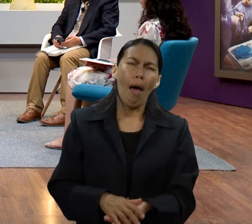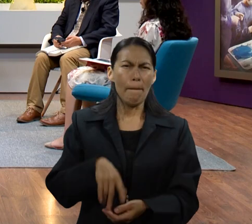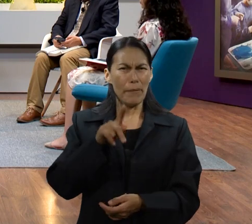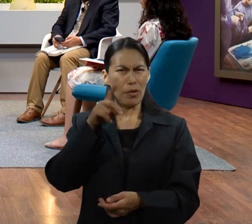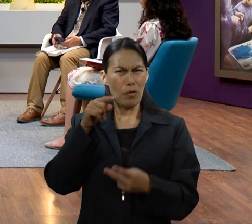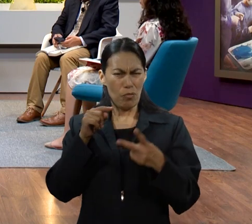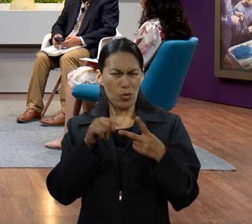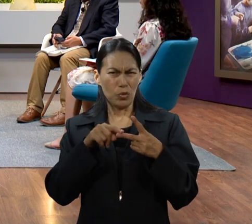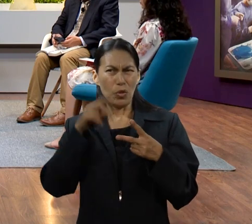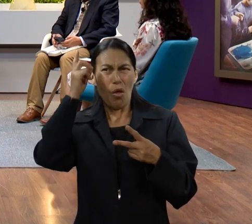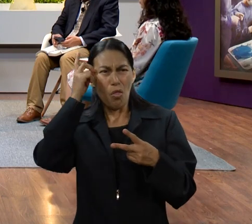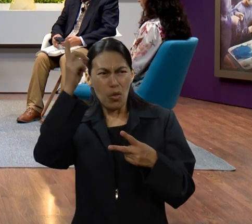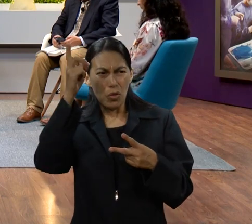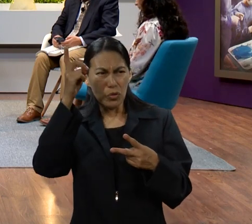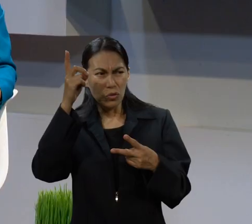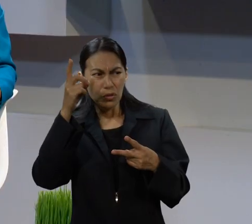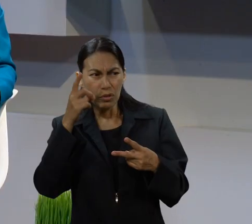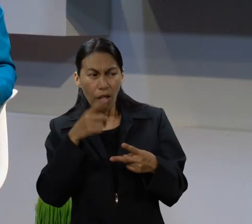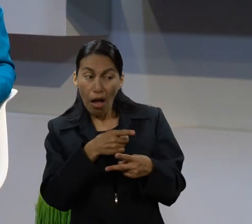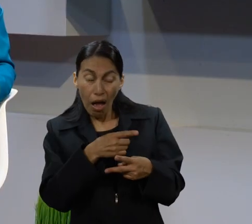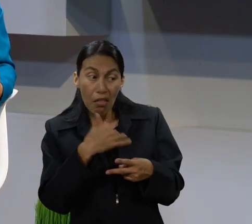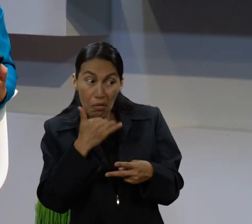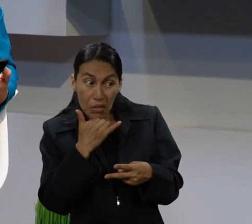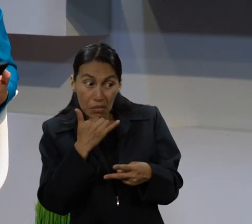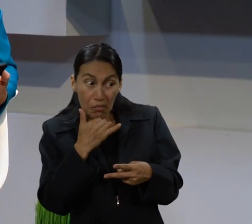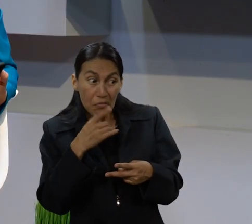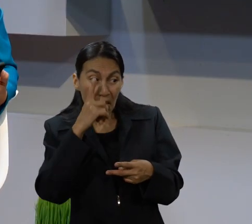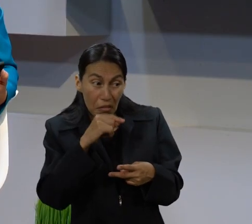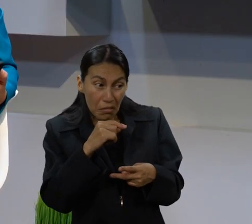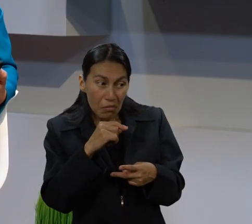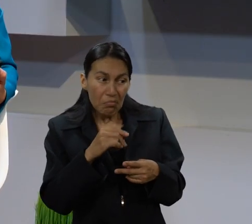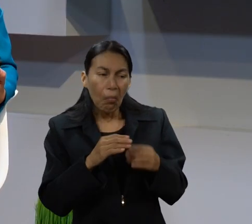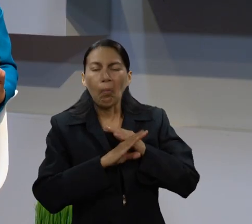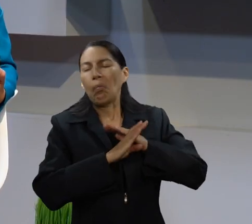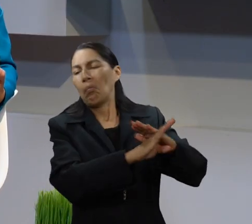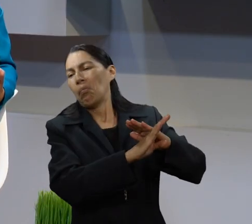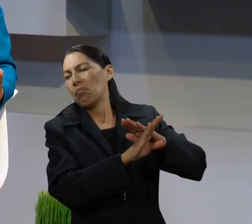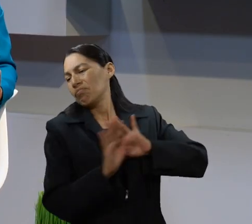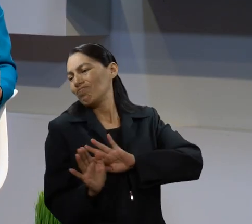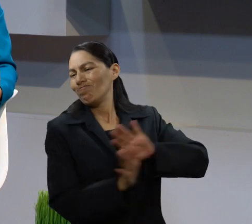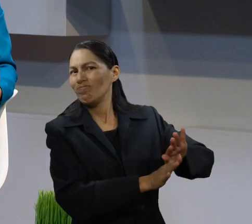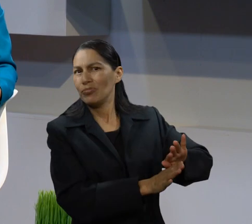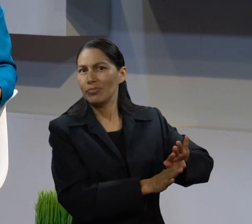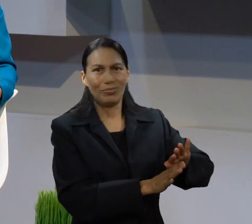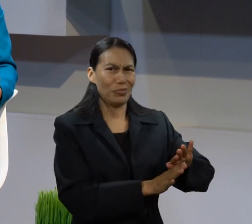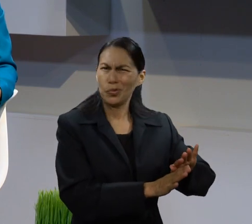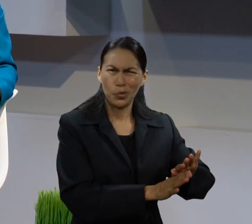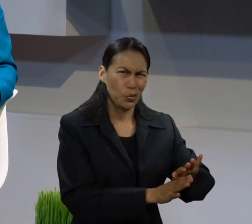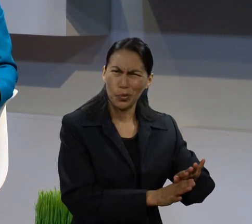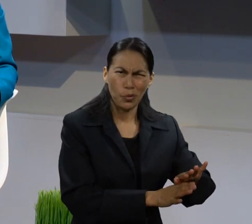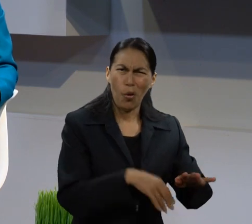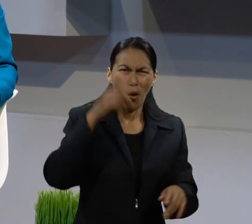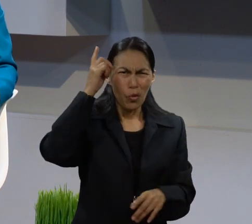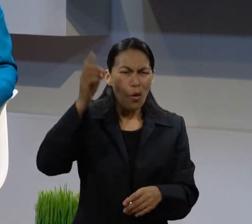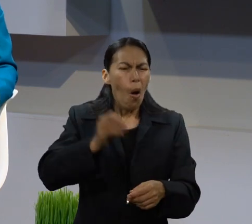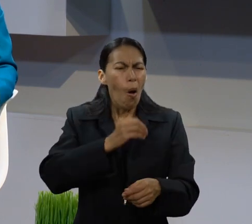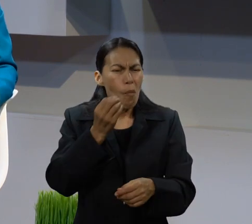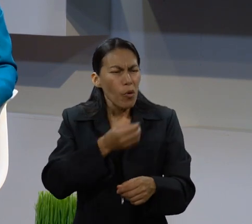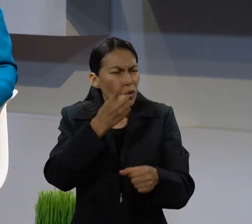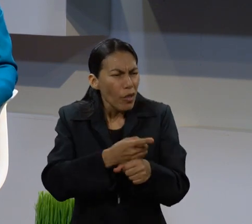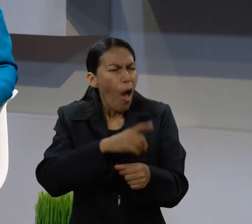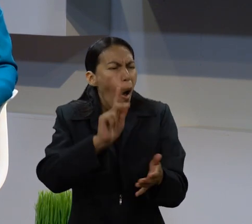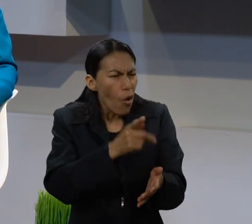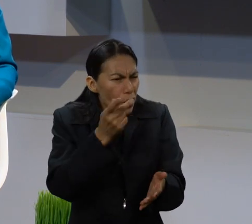esas debilidades, sino que es un Dios de segundas oportunidades. Y él ya había comprometido su palabra.